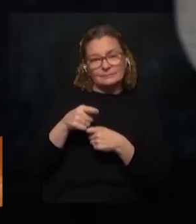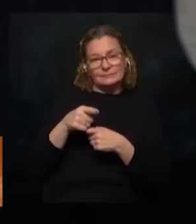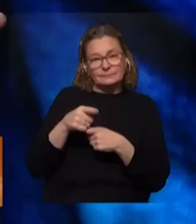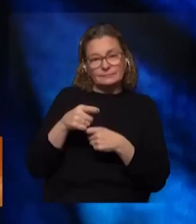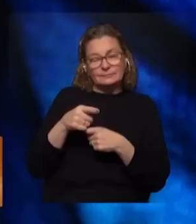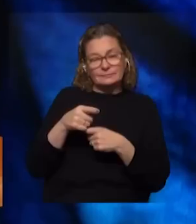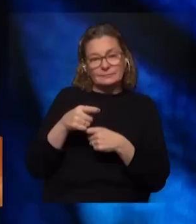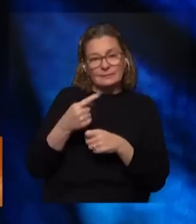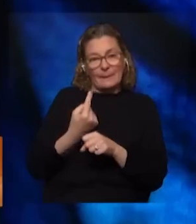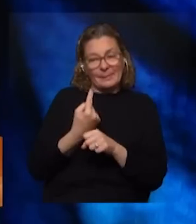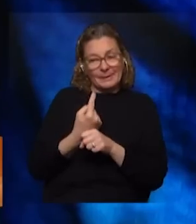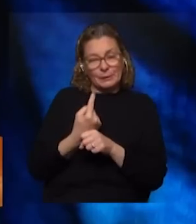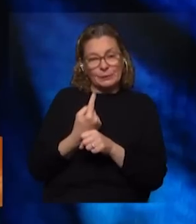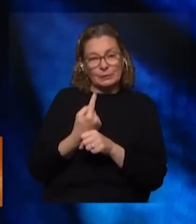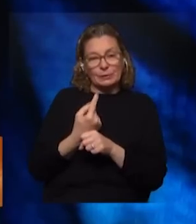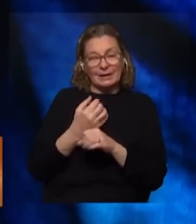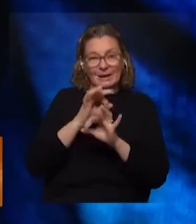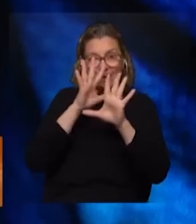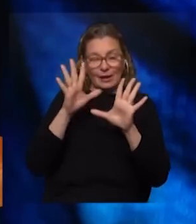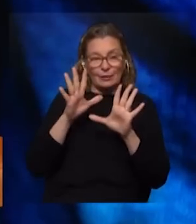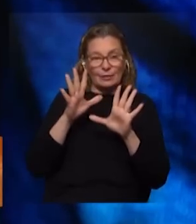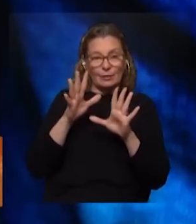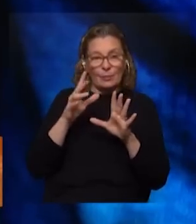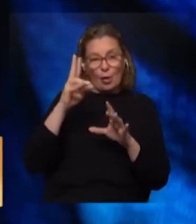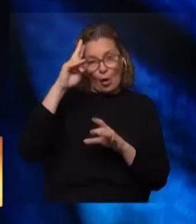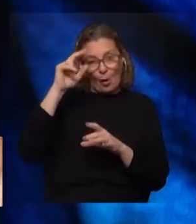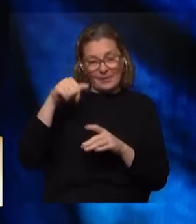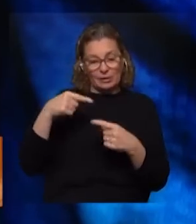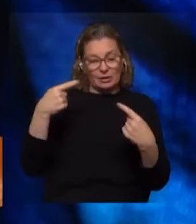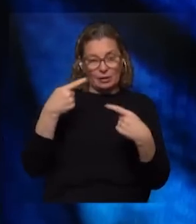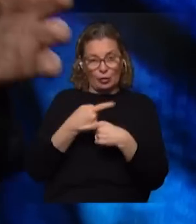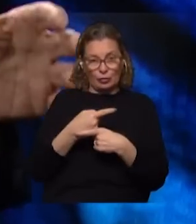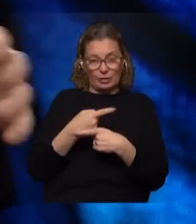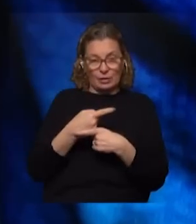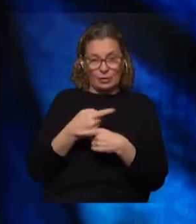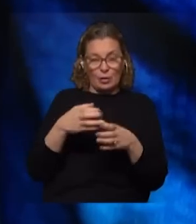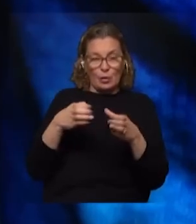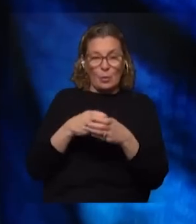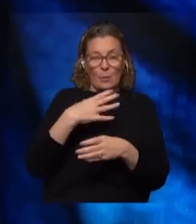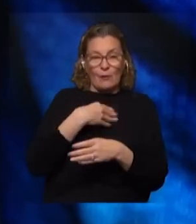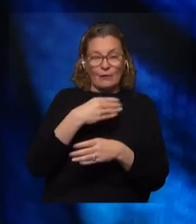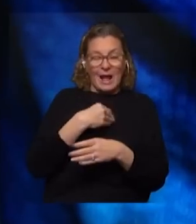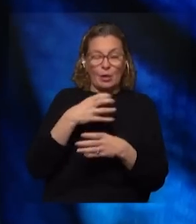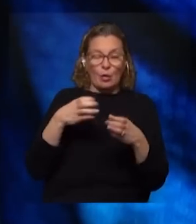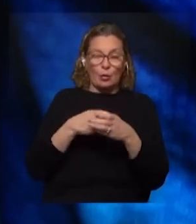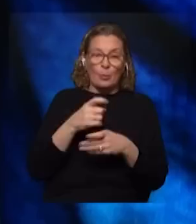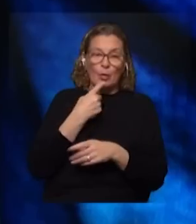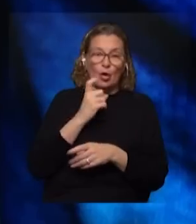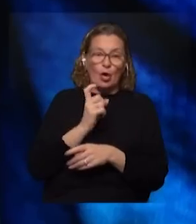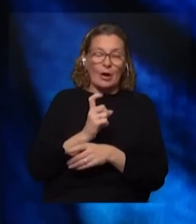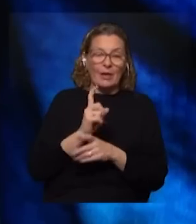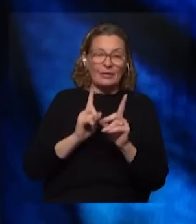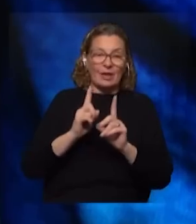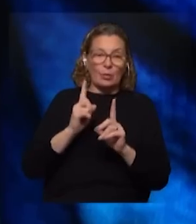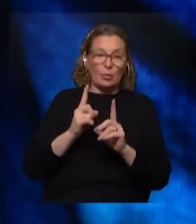primero de este lo que es claro que ha habido opiniones contrarias de la mayoría del Partido Nacional del Partido Colorado y de